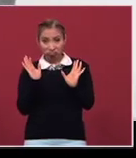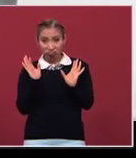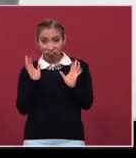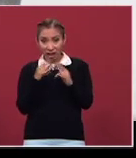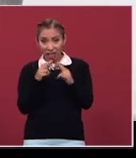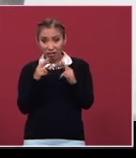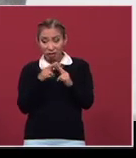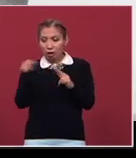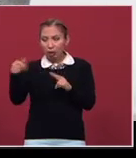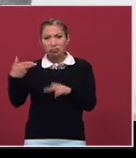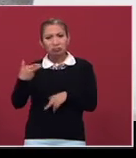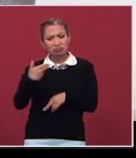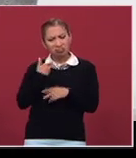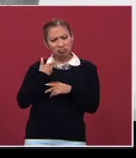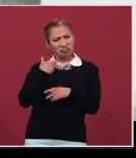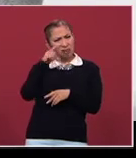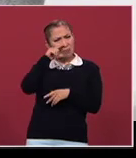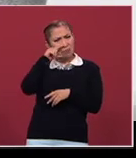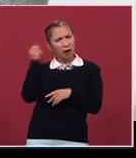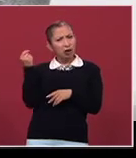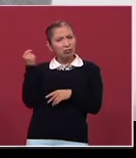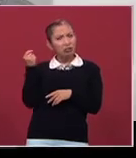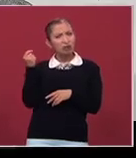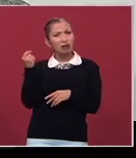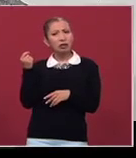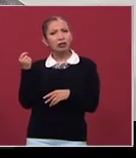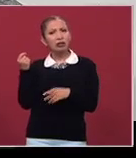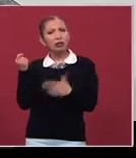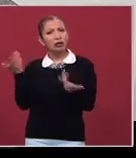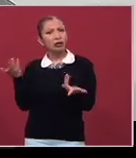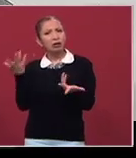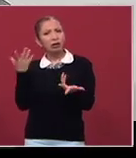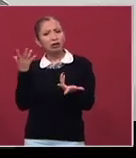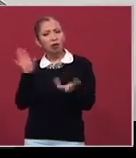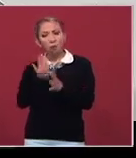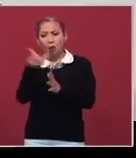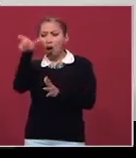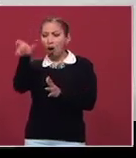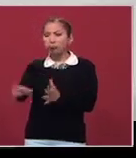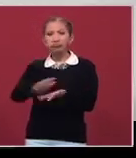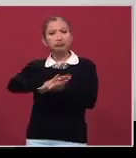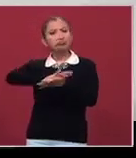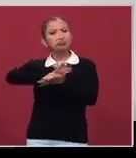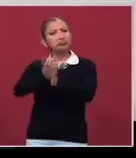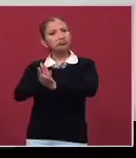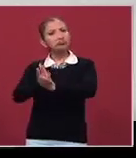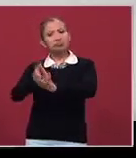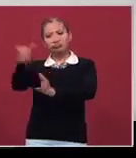el asesinato de Zapata lo invistió de una